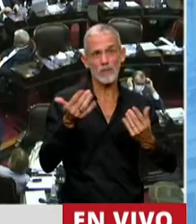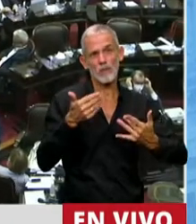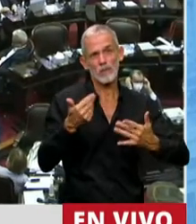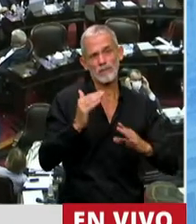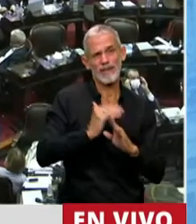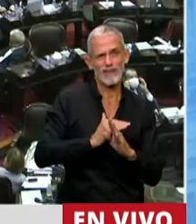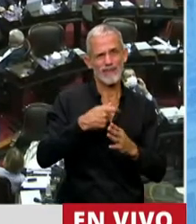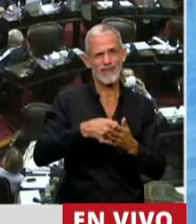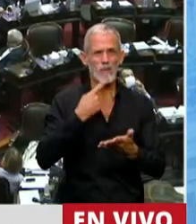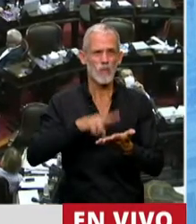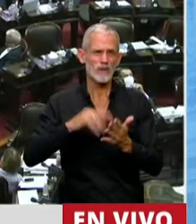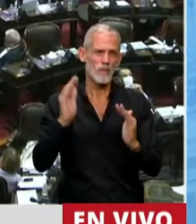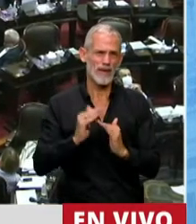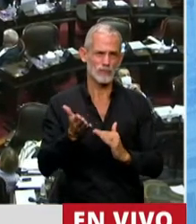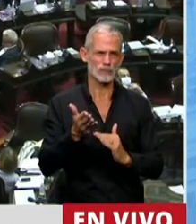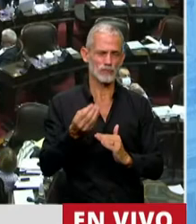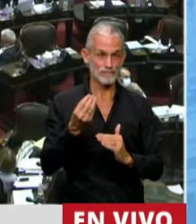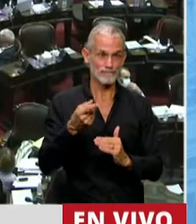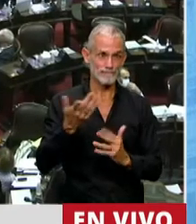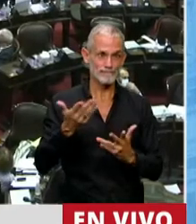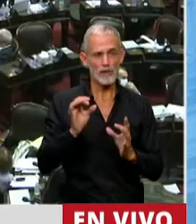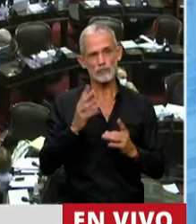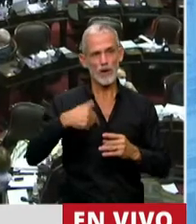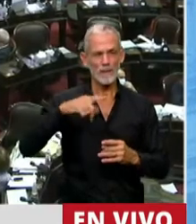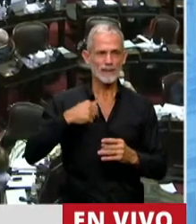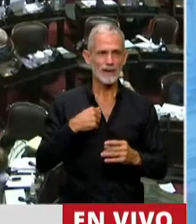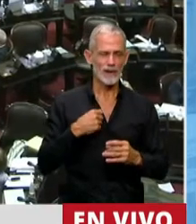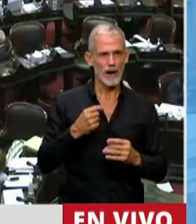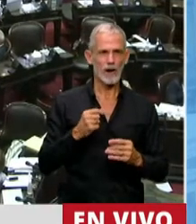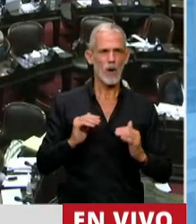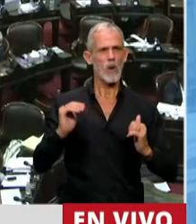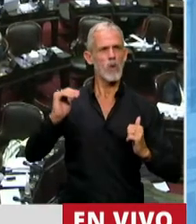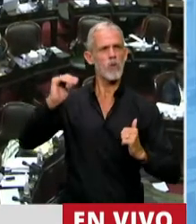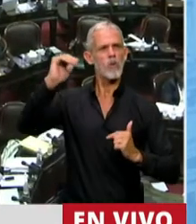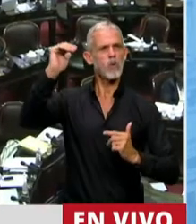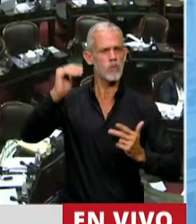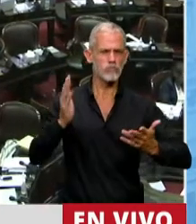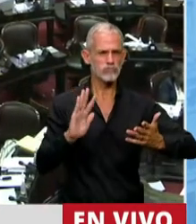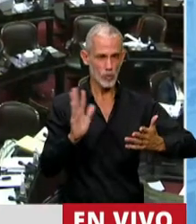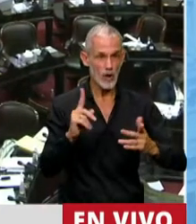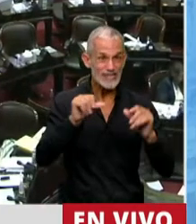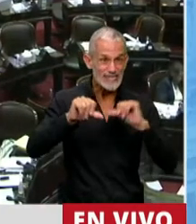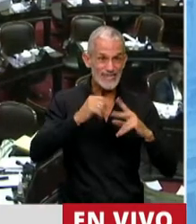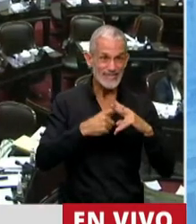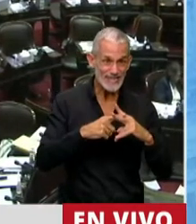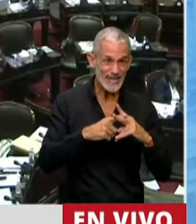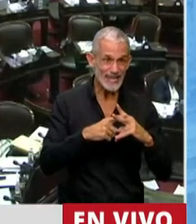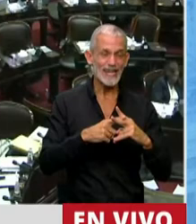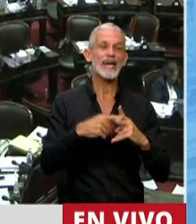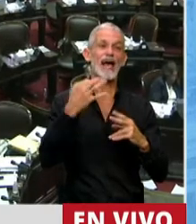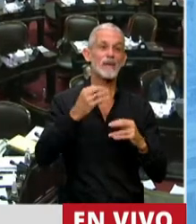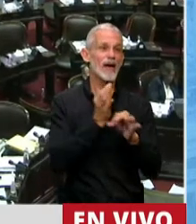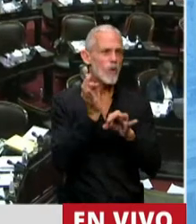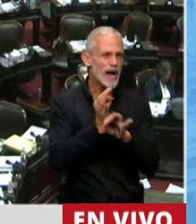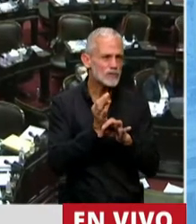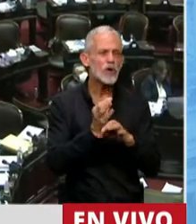Para que por lo menos no sea solamente el mérito, como les gusta decir a muchos, y que la ciencia y la técnica y que la